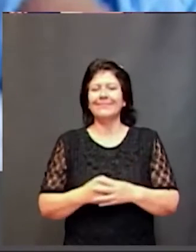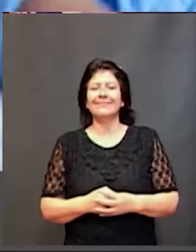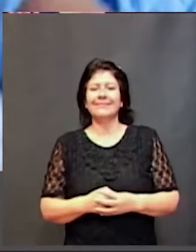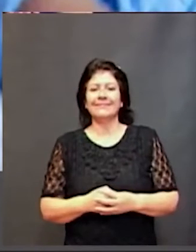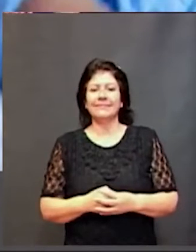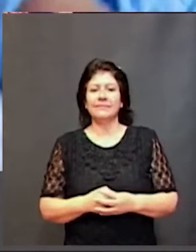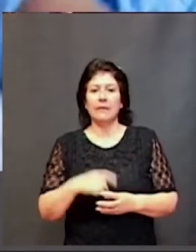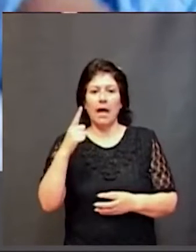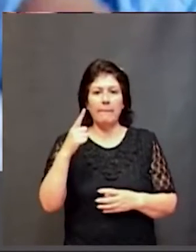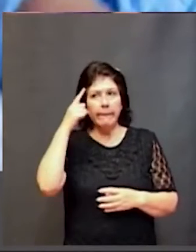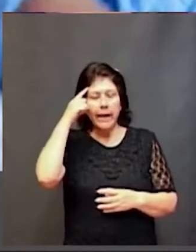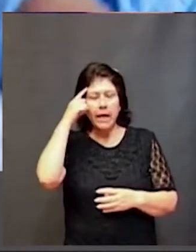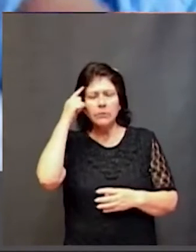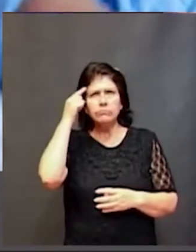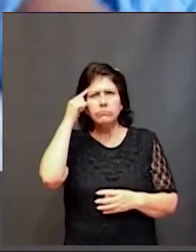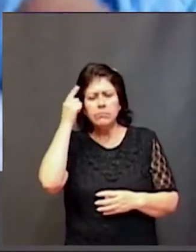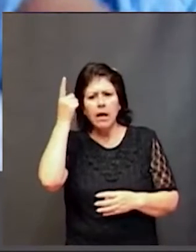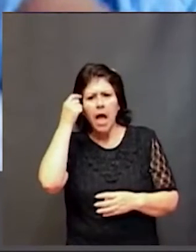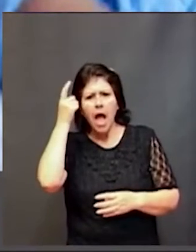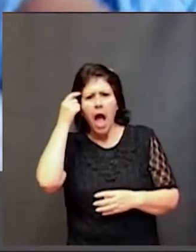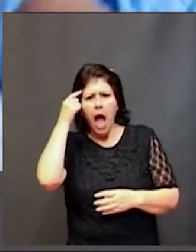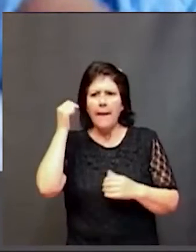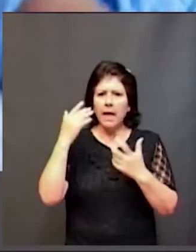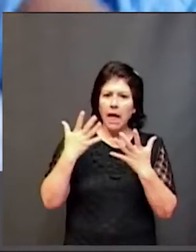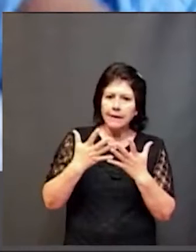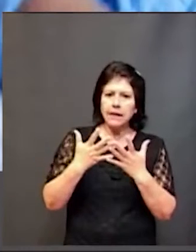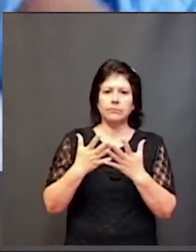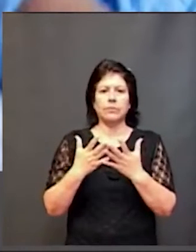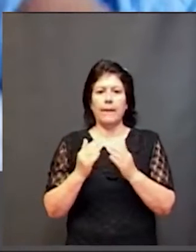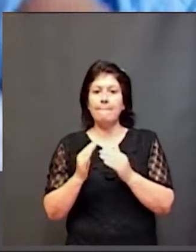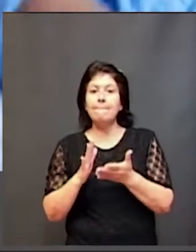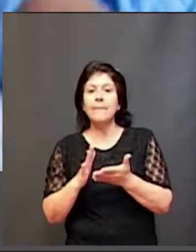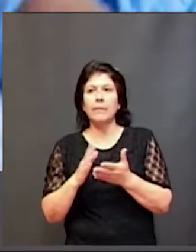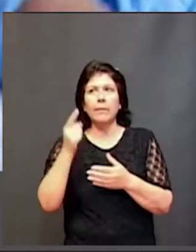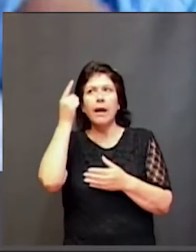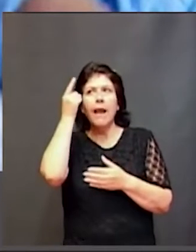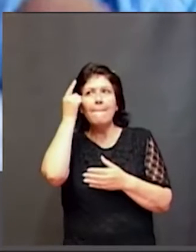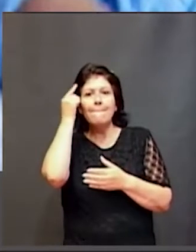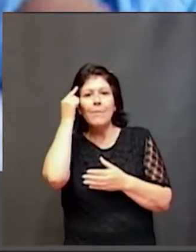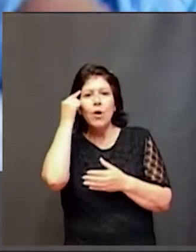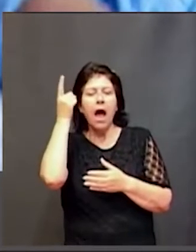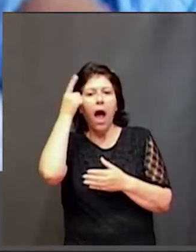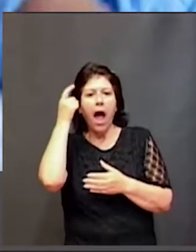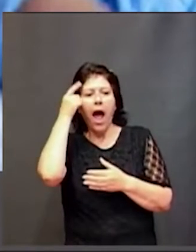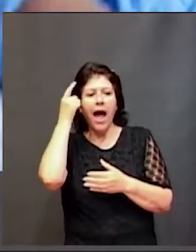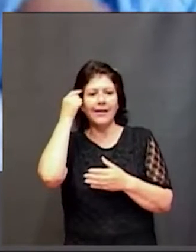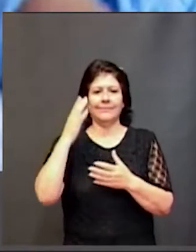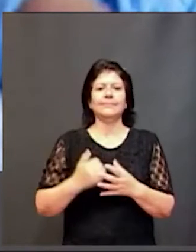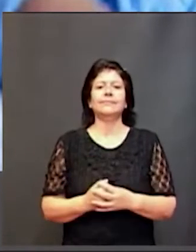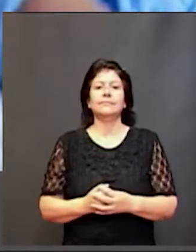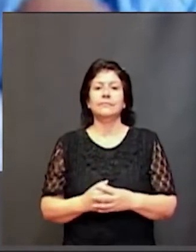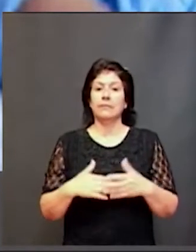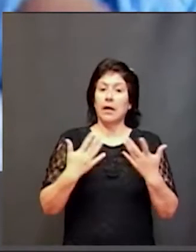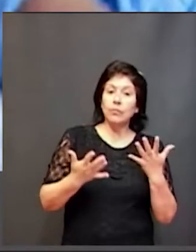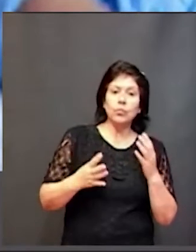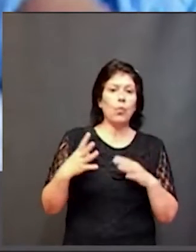estimular el aprendizaje y la neurogénesis sobre todo el aprendizaje y la memoria es el sueño muchas